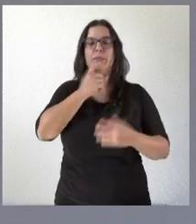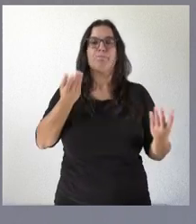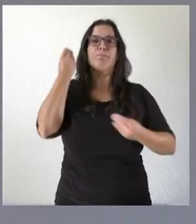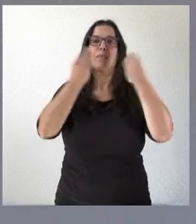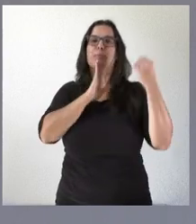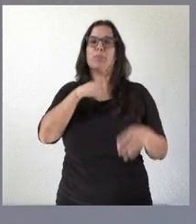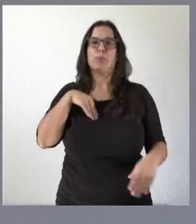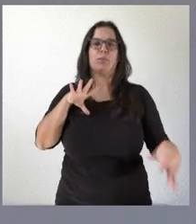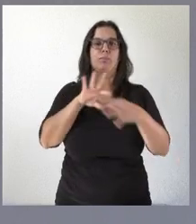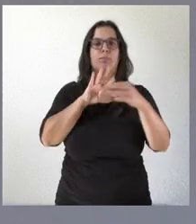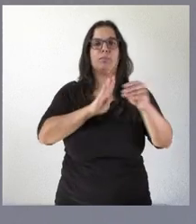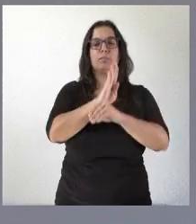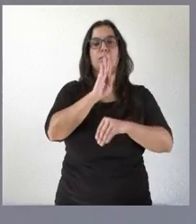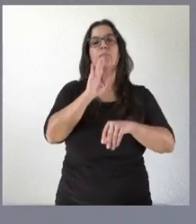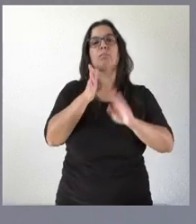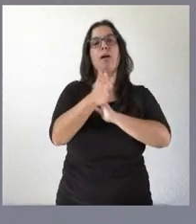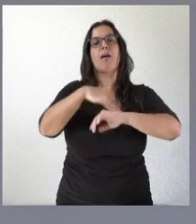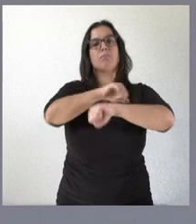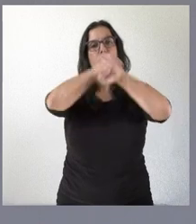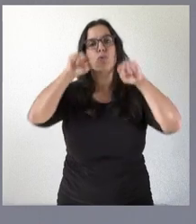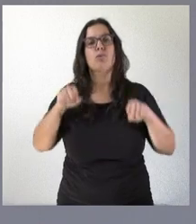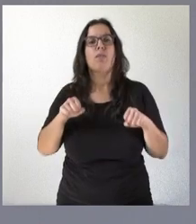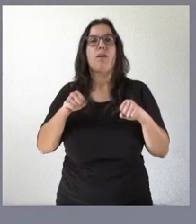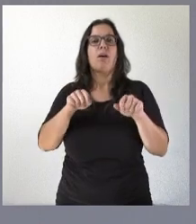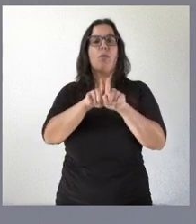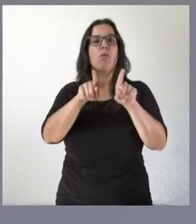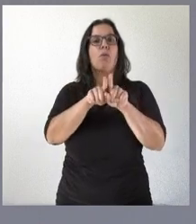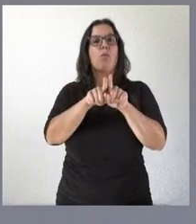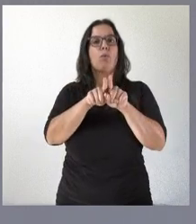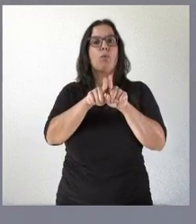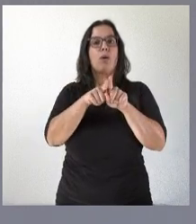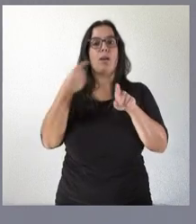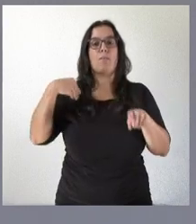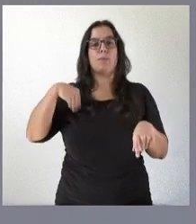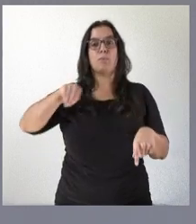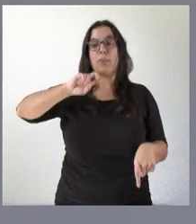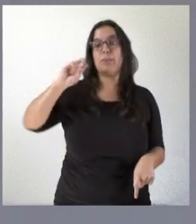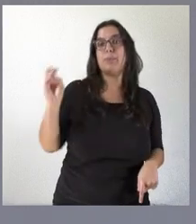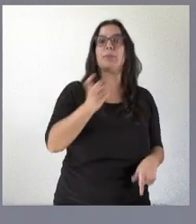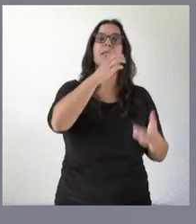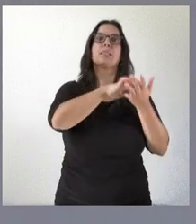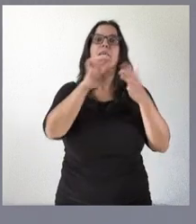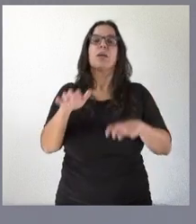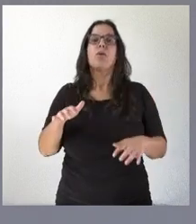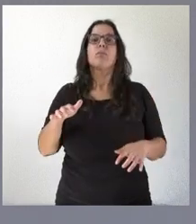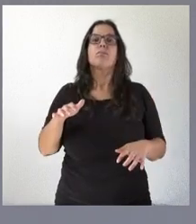esta inversión que viene a consolidar desde el punto de vista de la biodiversidad de Castilla y León un